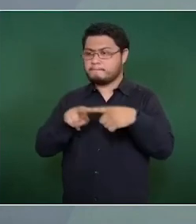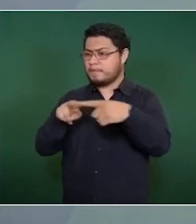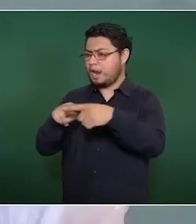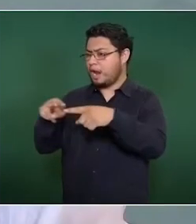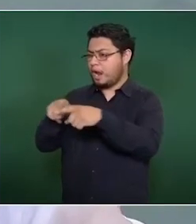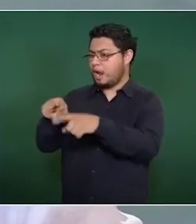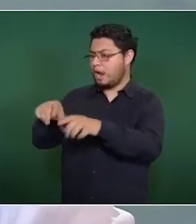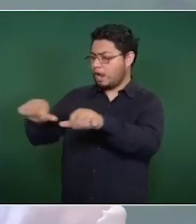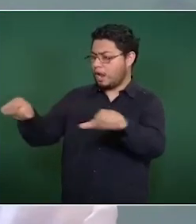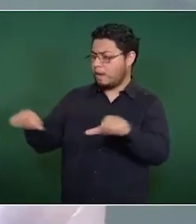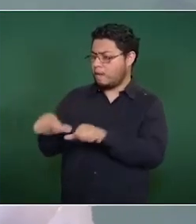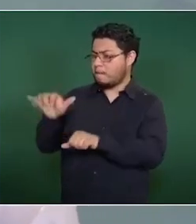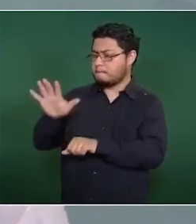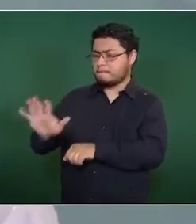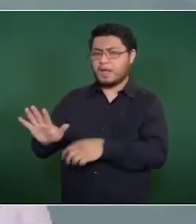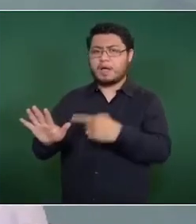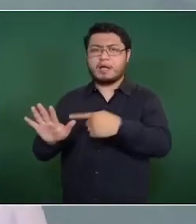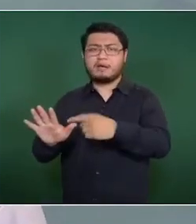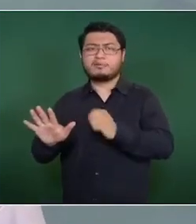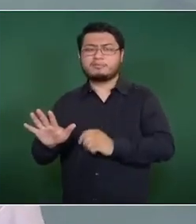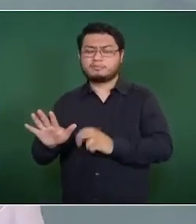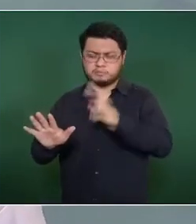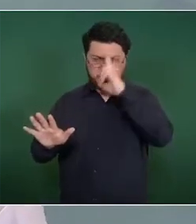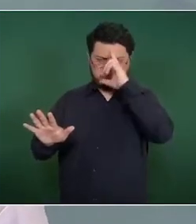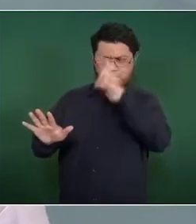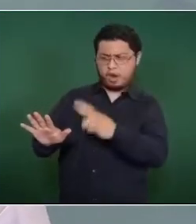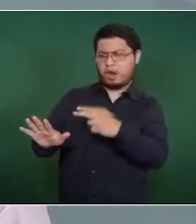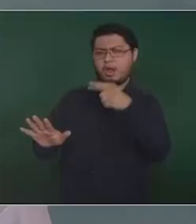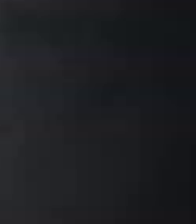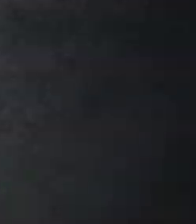hacer manifestaciones. Gracias.